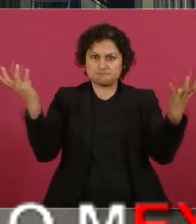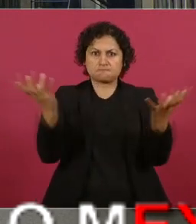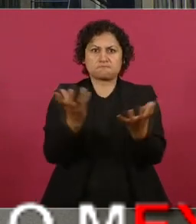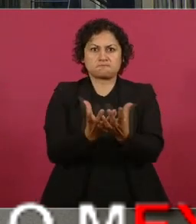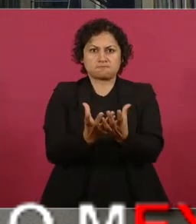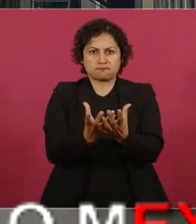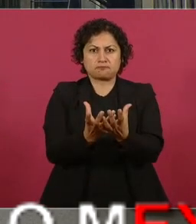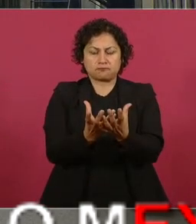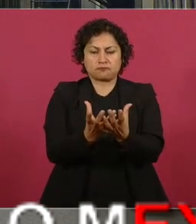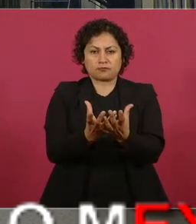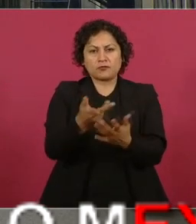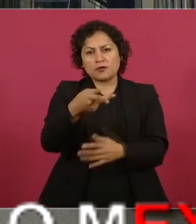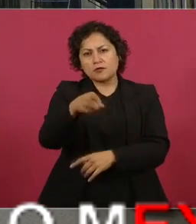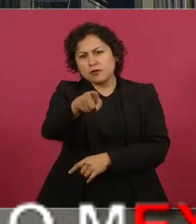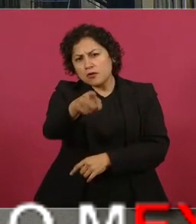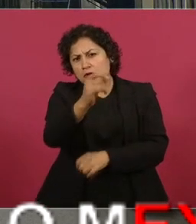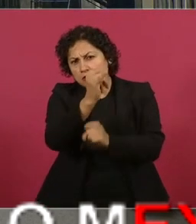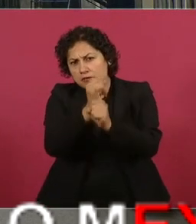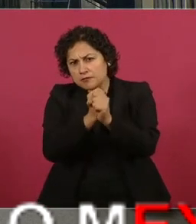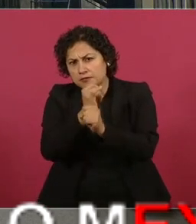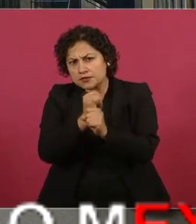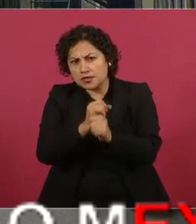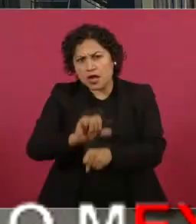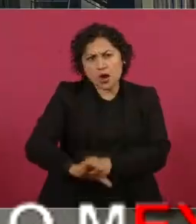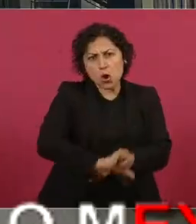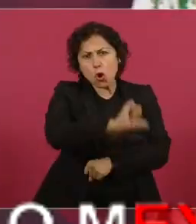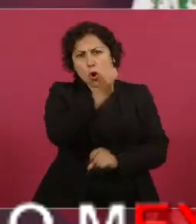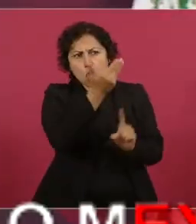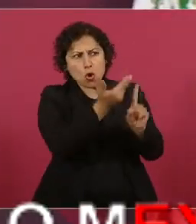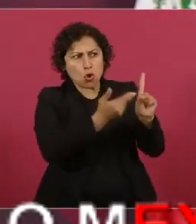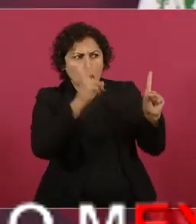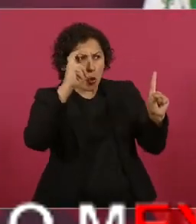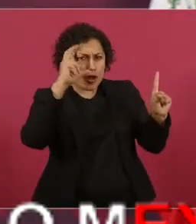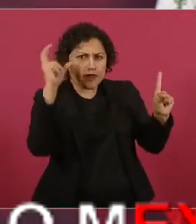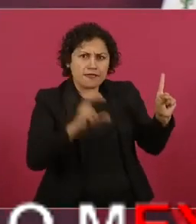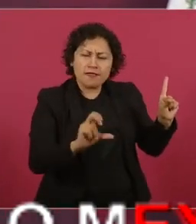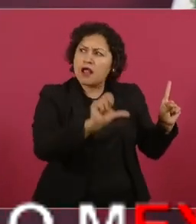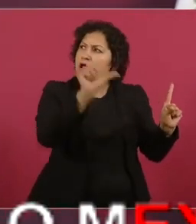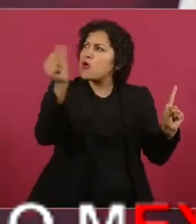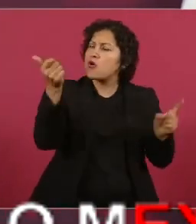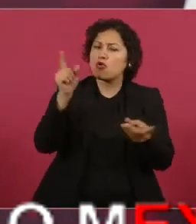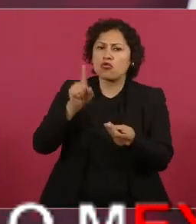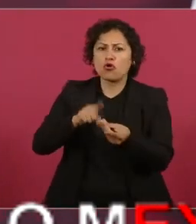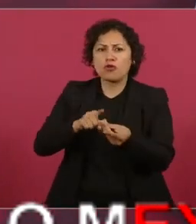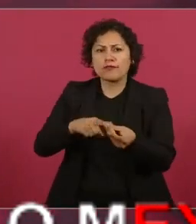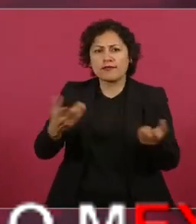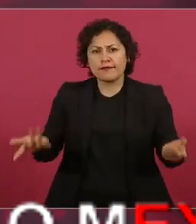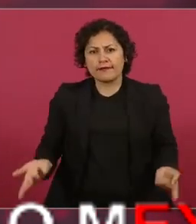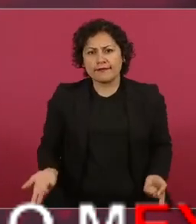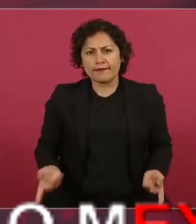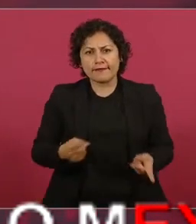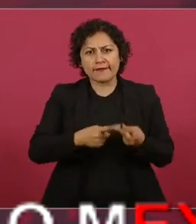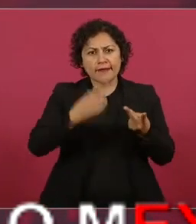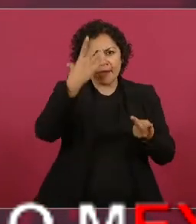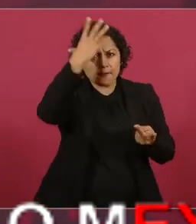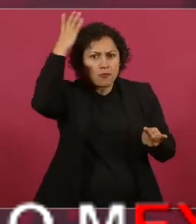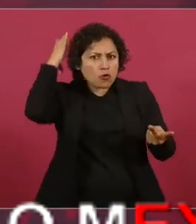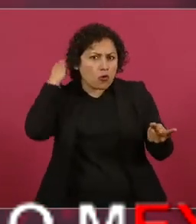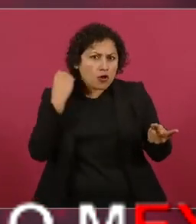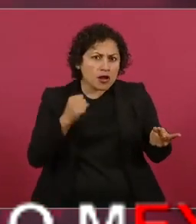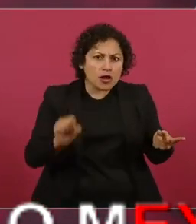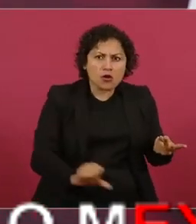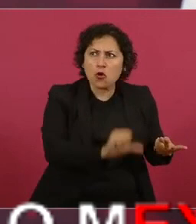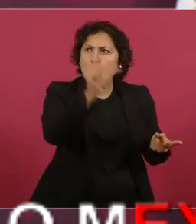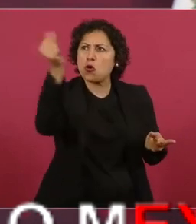y dónde están los morelos y dónde están los Juárez y